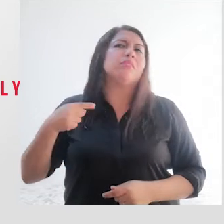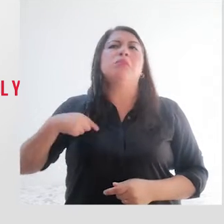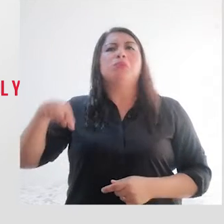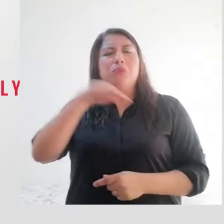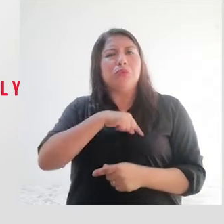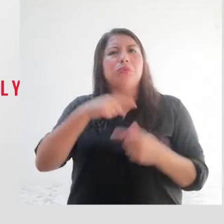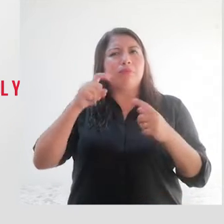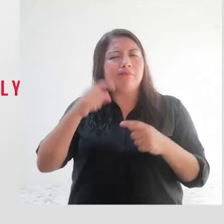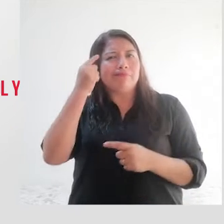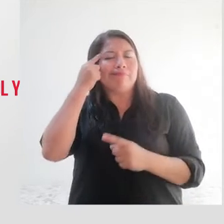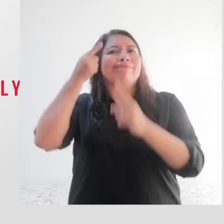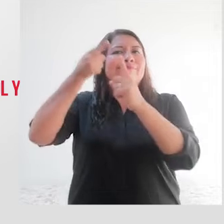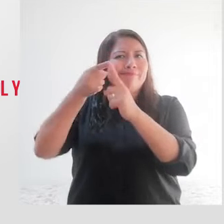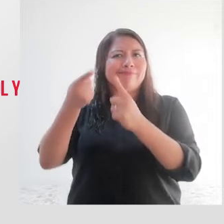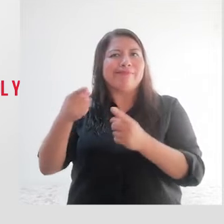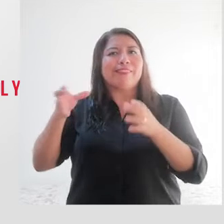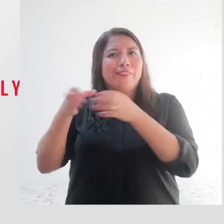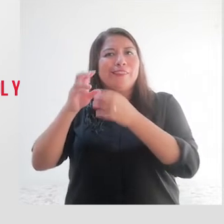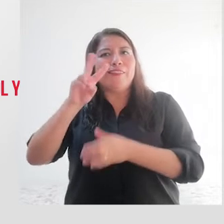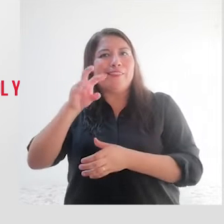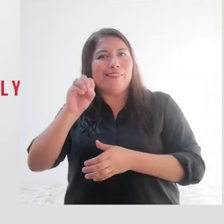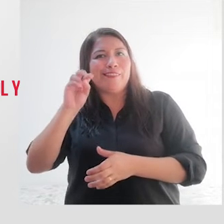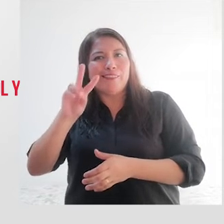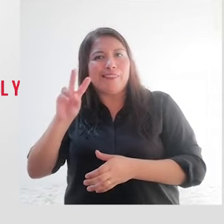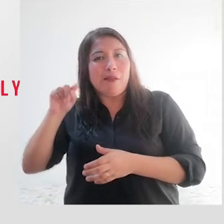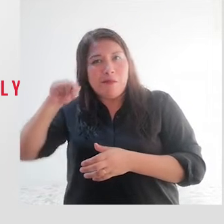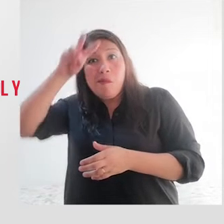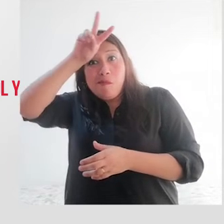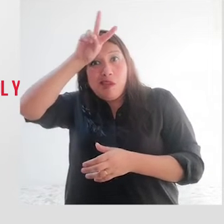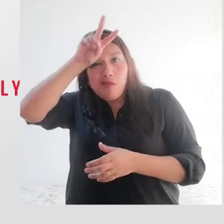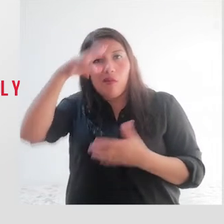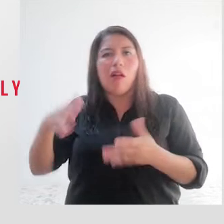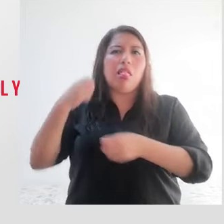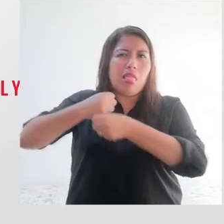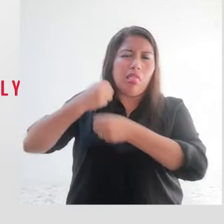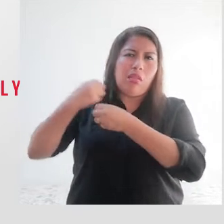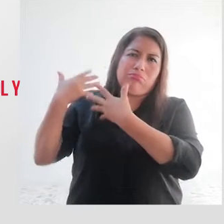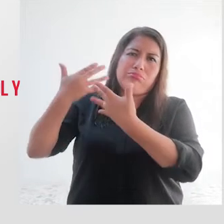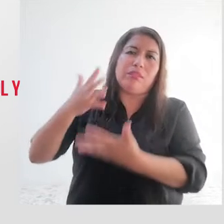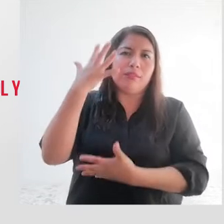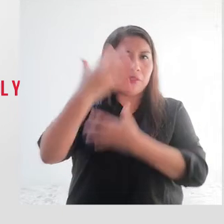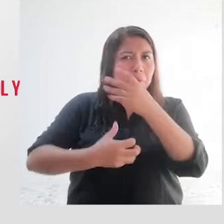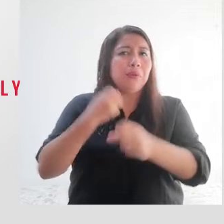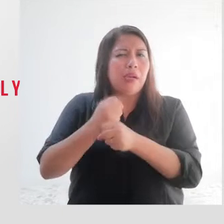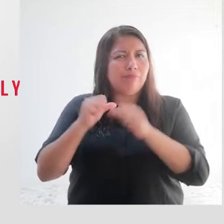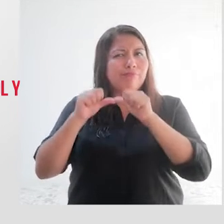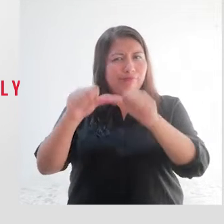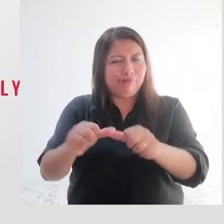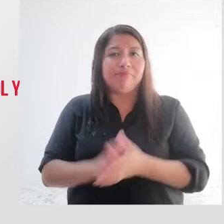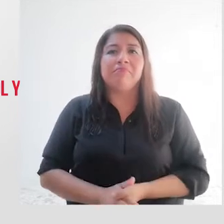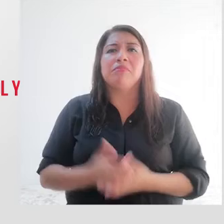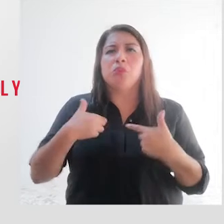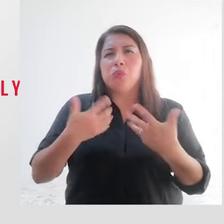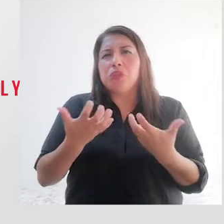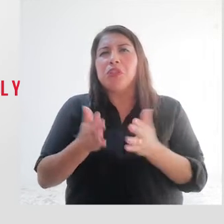mirada que nosotros tenemos desde el colectivo 21 Perú y en las cinco líneas de acción que trabajamos desde hace cinco años. Me gustaría